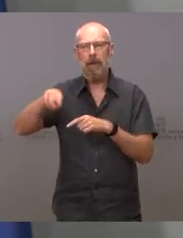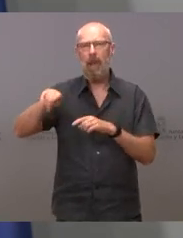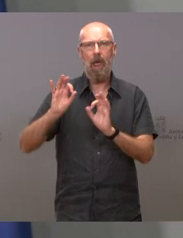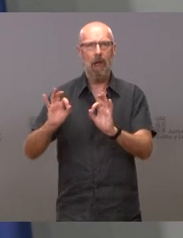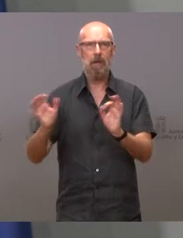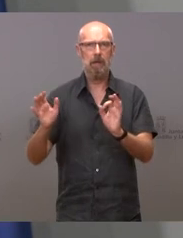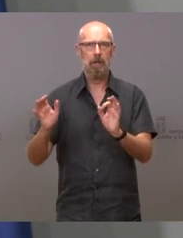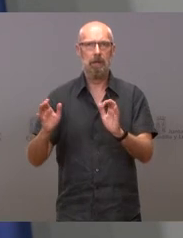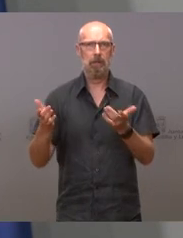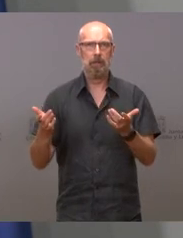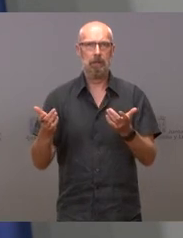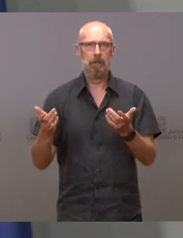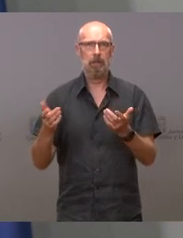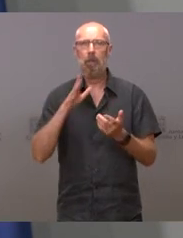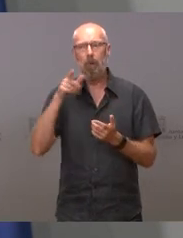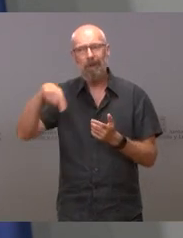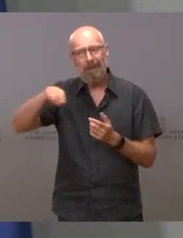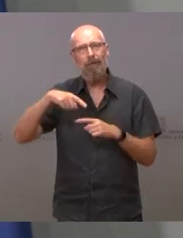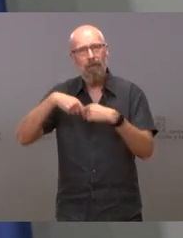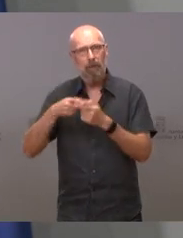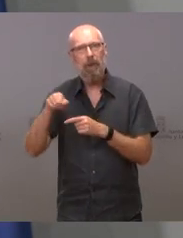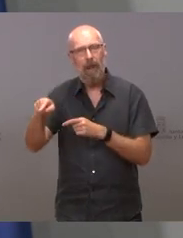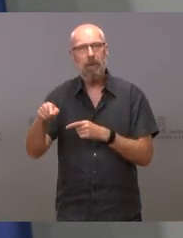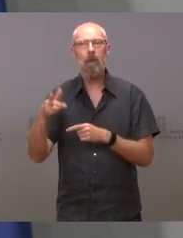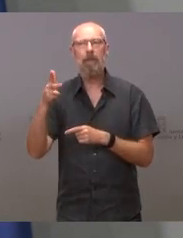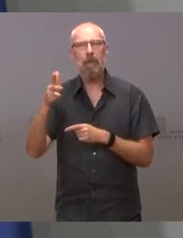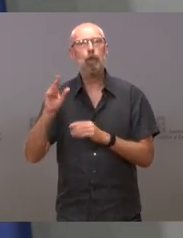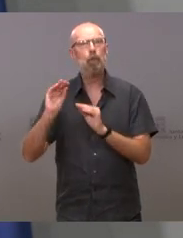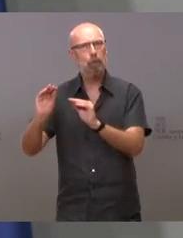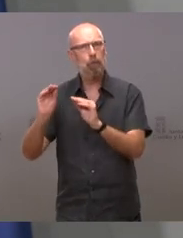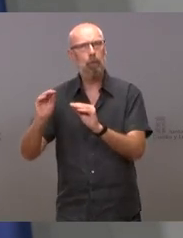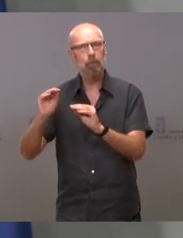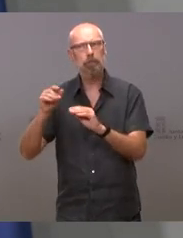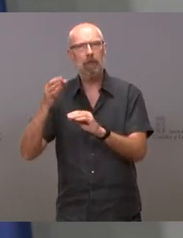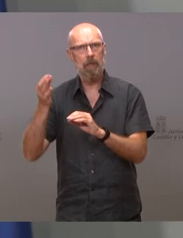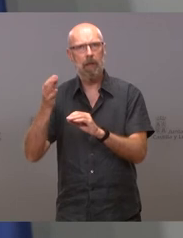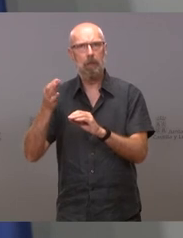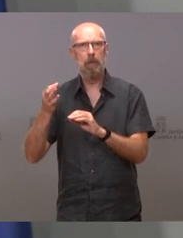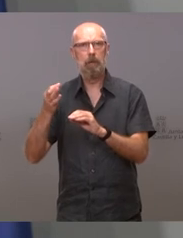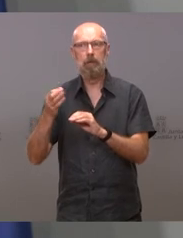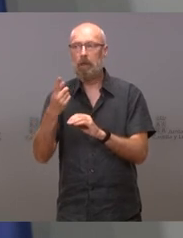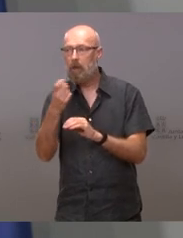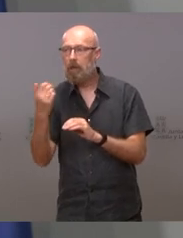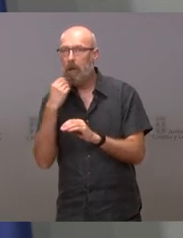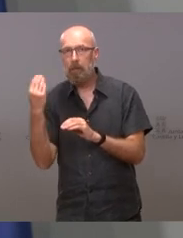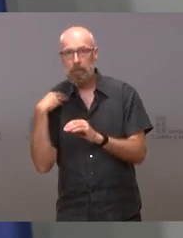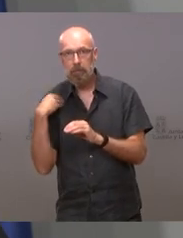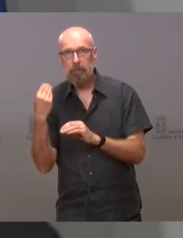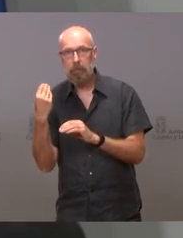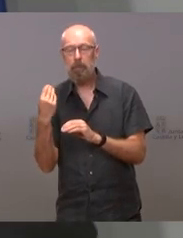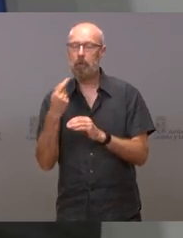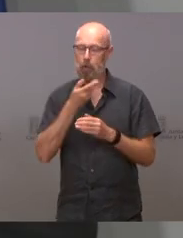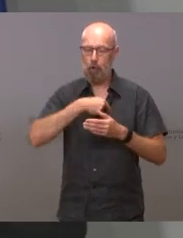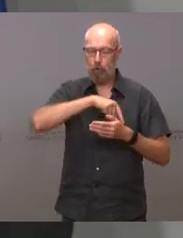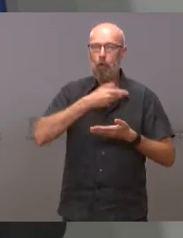son ellos quienes tienen que ejercer ese derecho. Nosotros colaboramos con las asociaciones pero las asociaciones